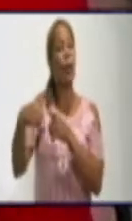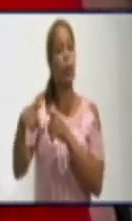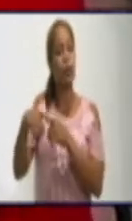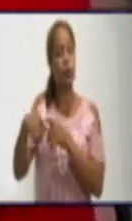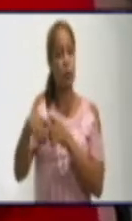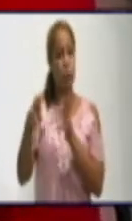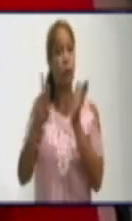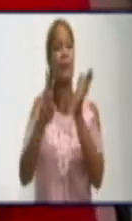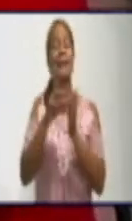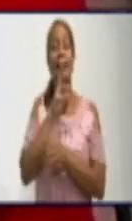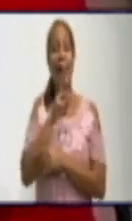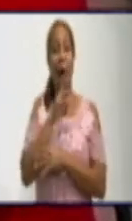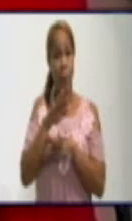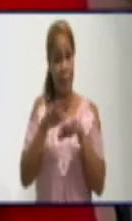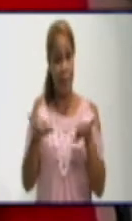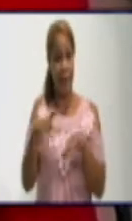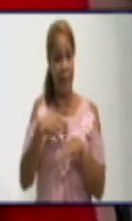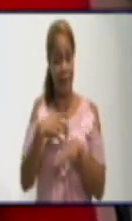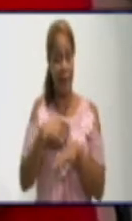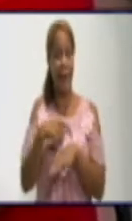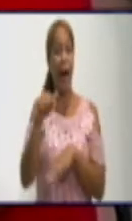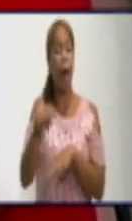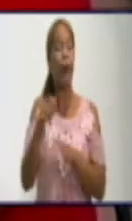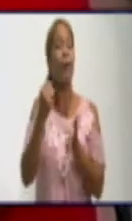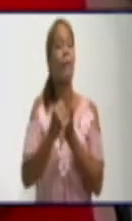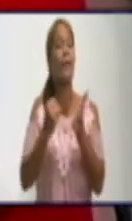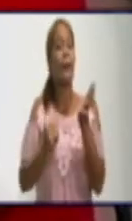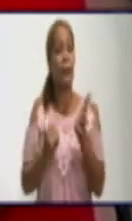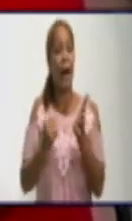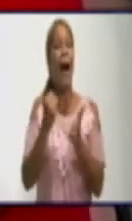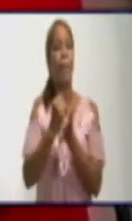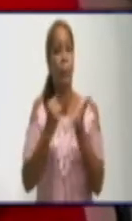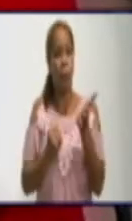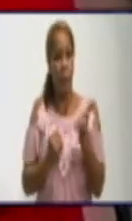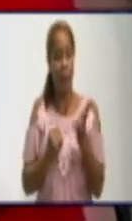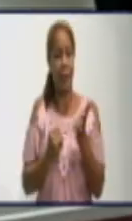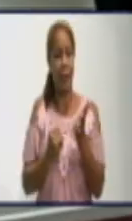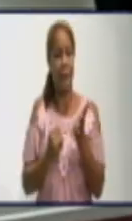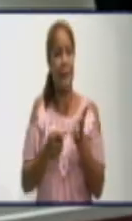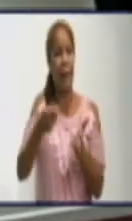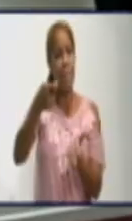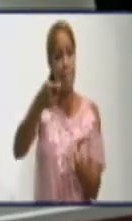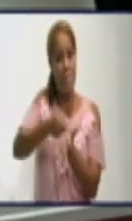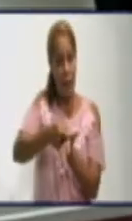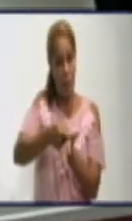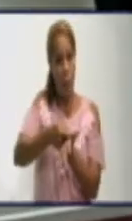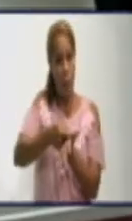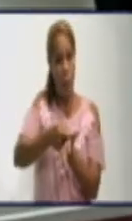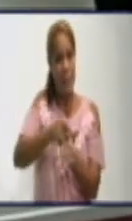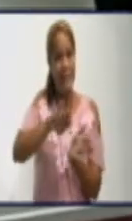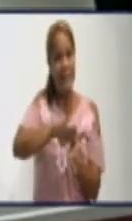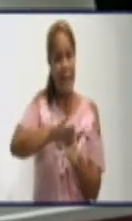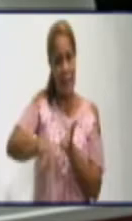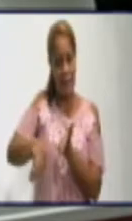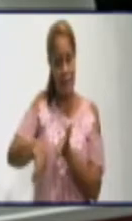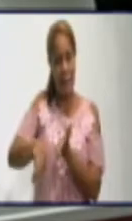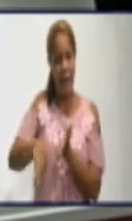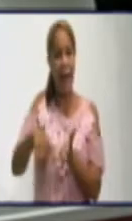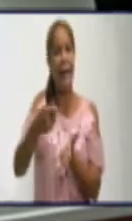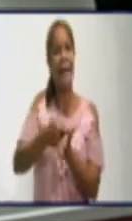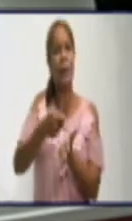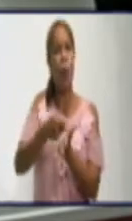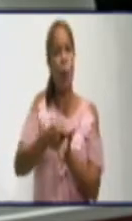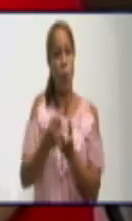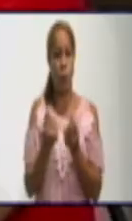28 donde se define el cobro del servicio para la fosa reiterativa. Aclarar aquí también que fosa